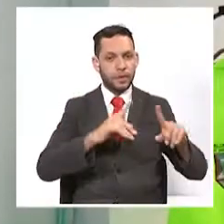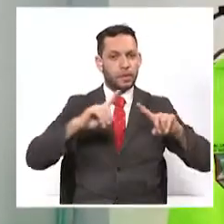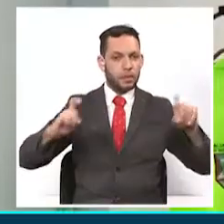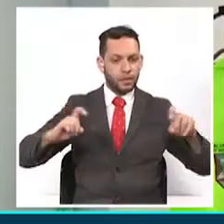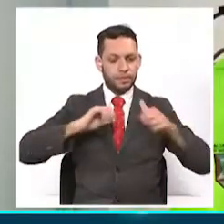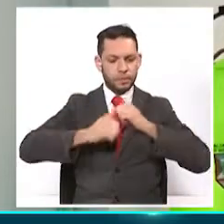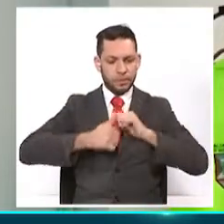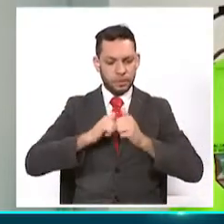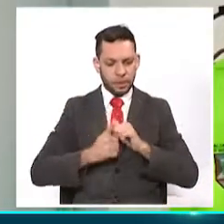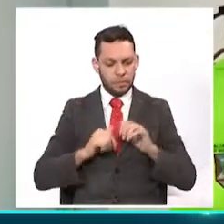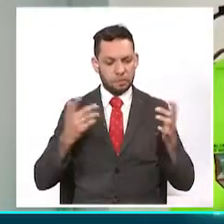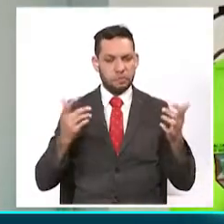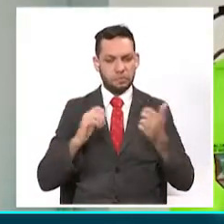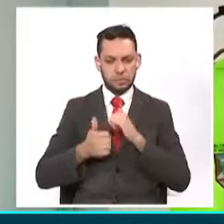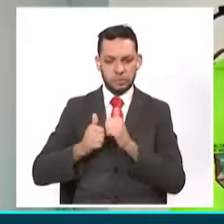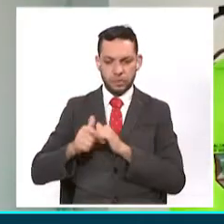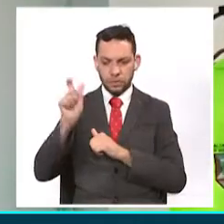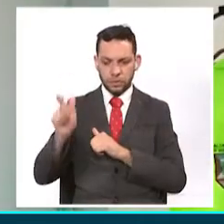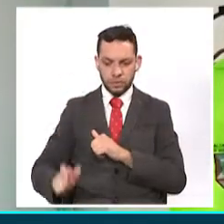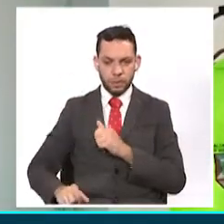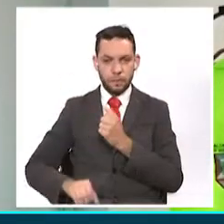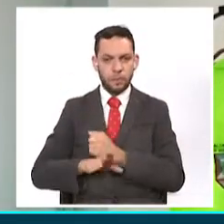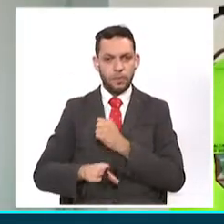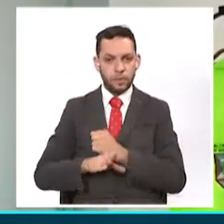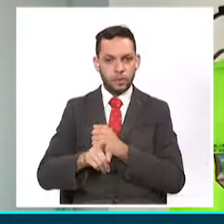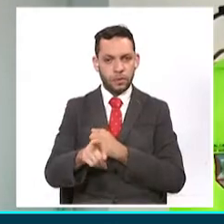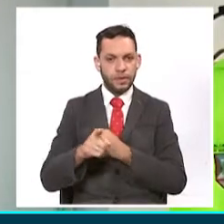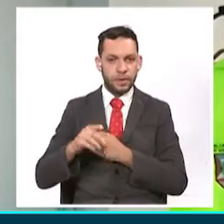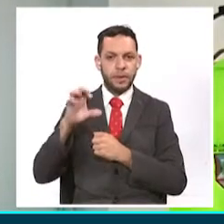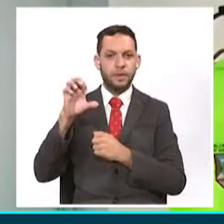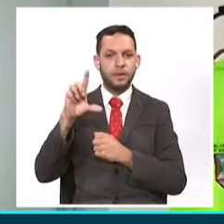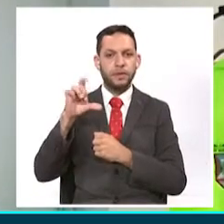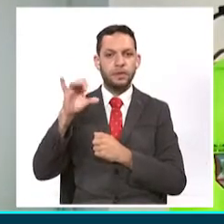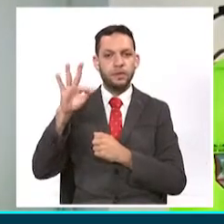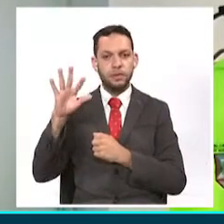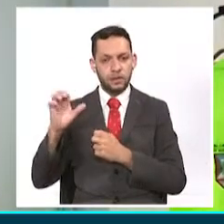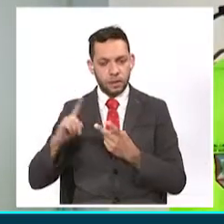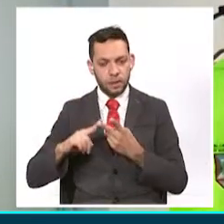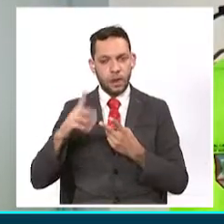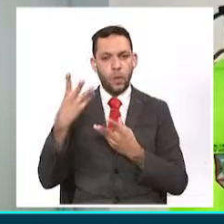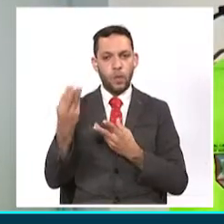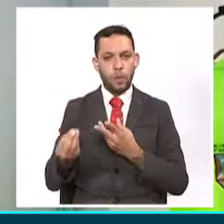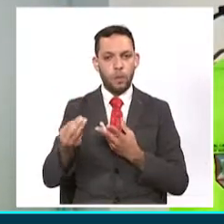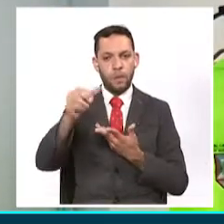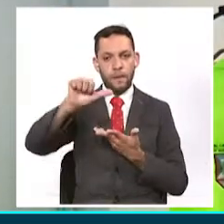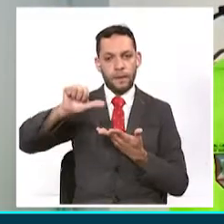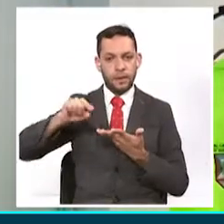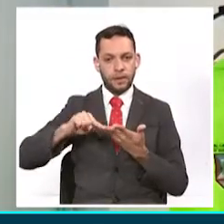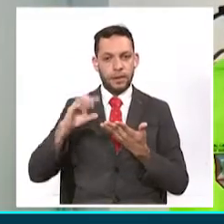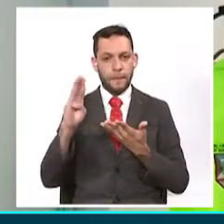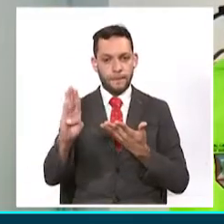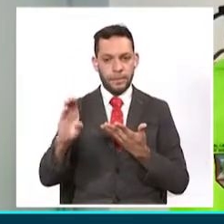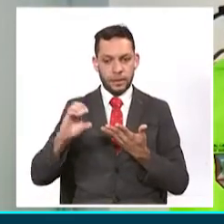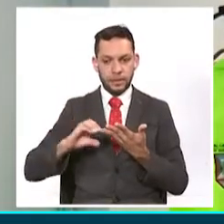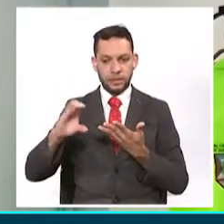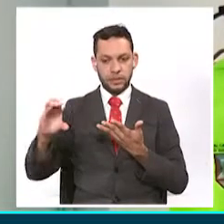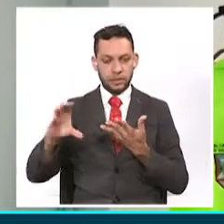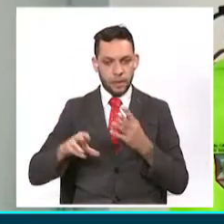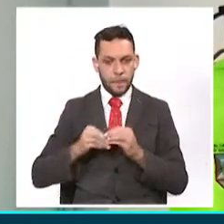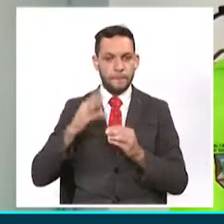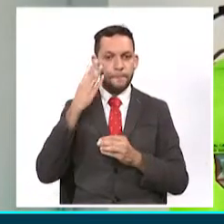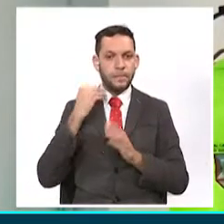tenemos diferentes categorías, tenemos la categoría élite, tenemos la categoría A, la categoría B, la categoría C y talento y reserva.